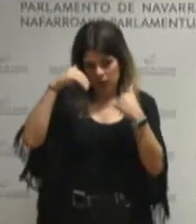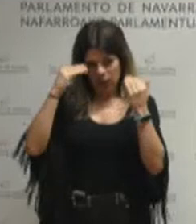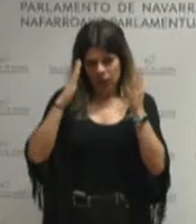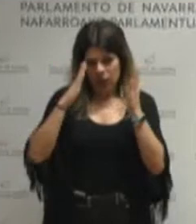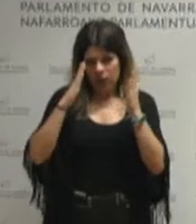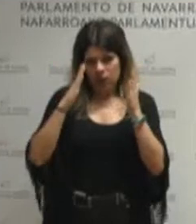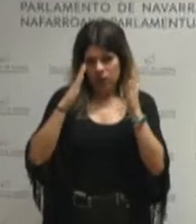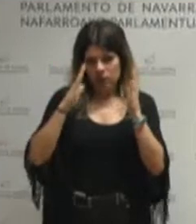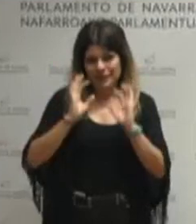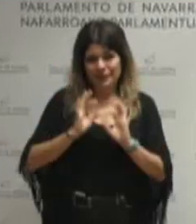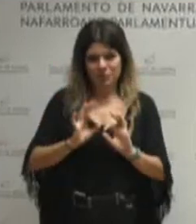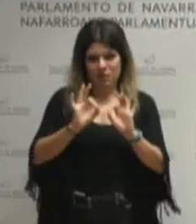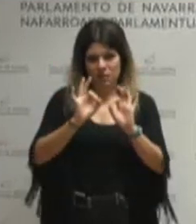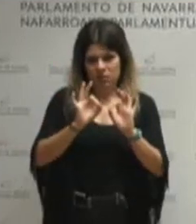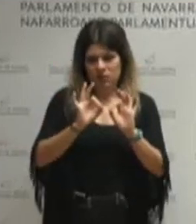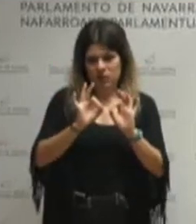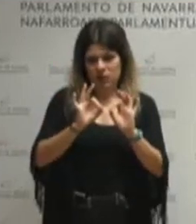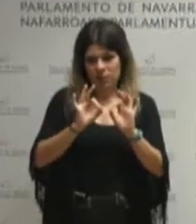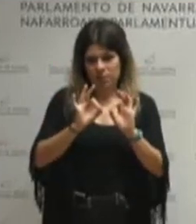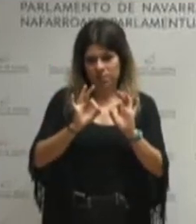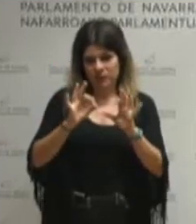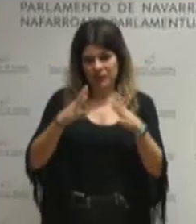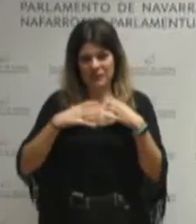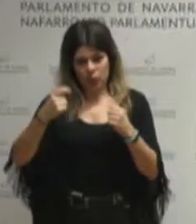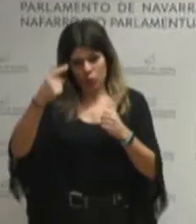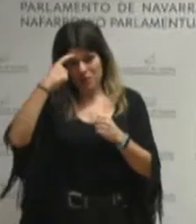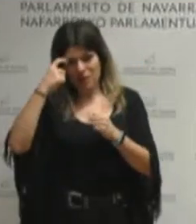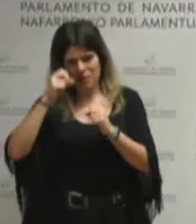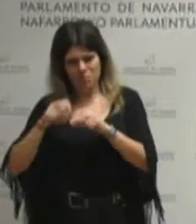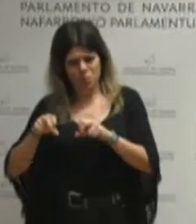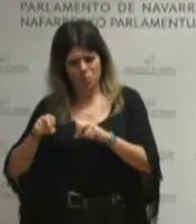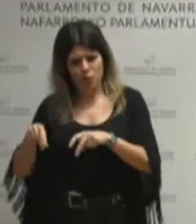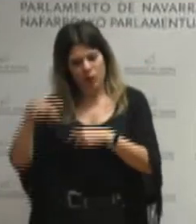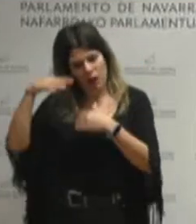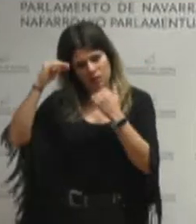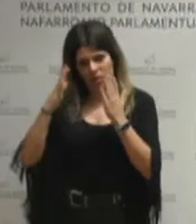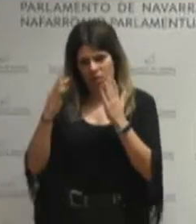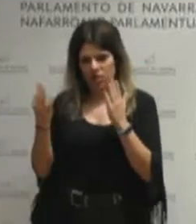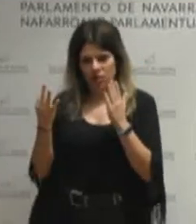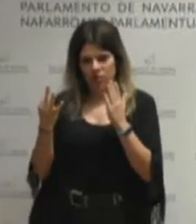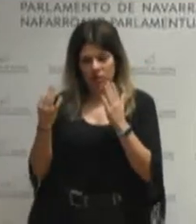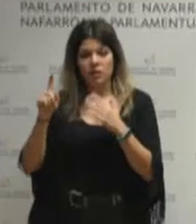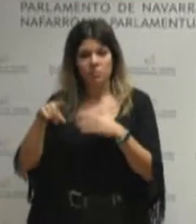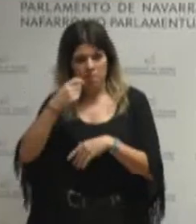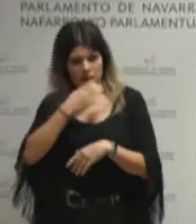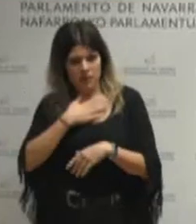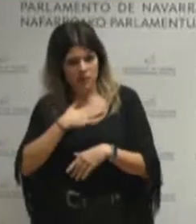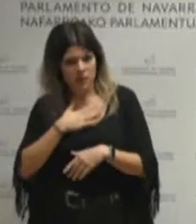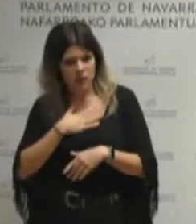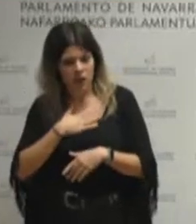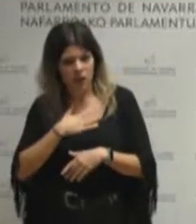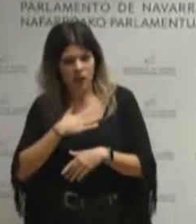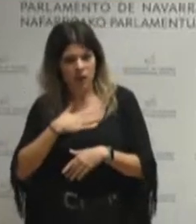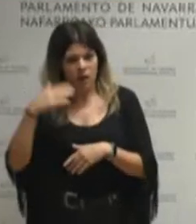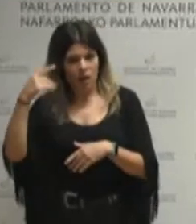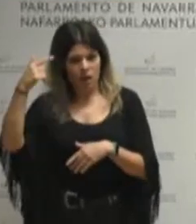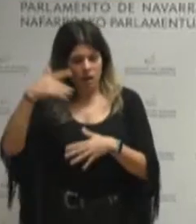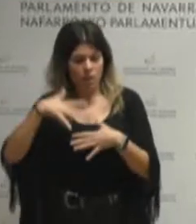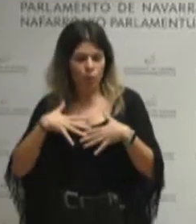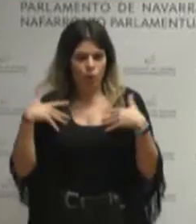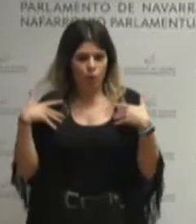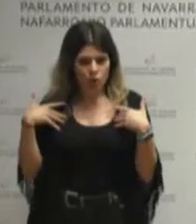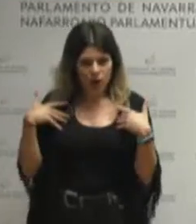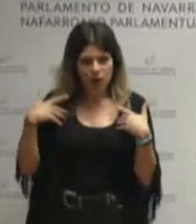al empeoramiento de la salud mental del bienestar emocional de nuestra juventud de las